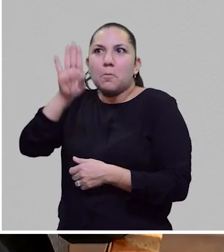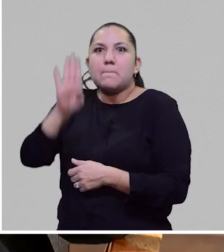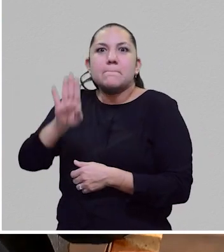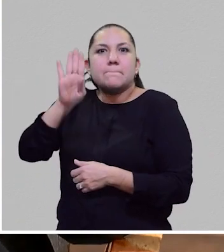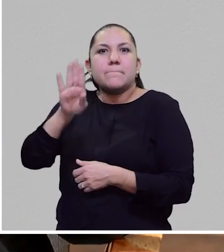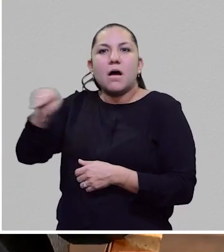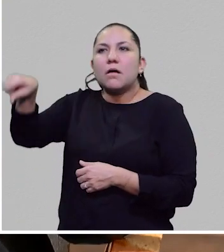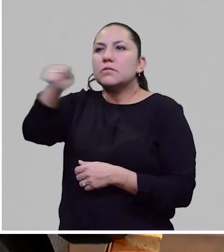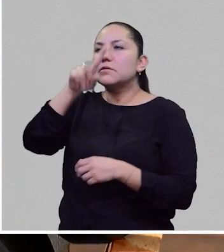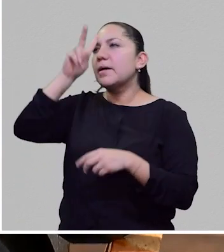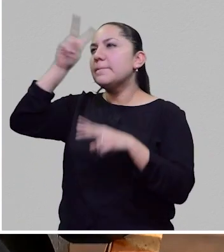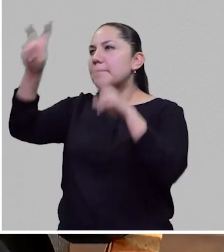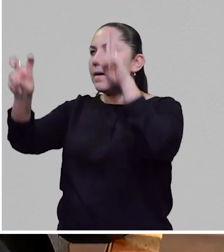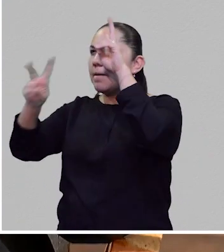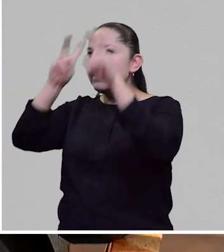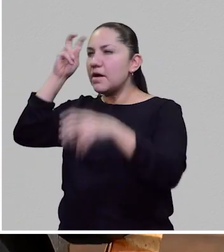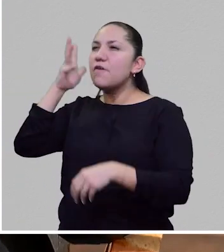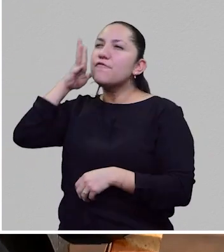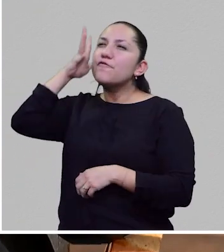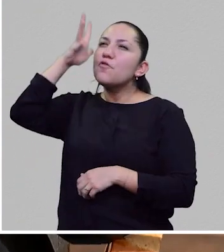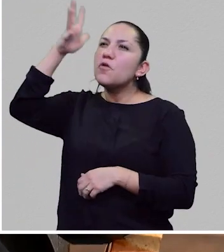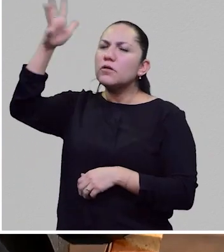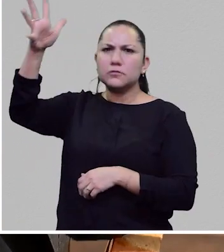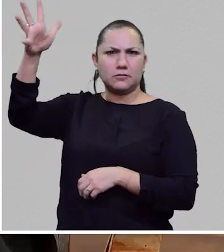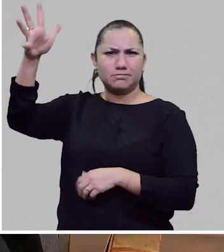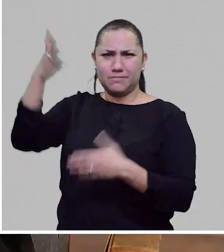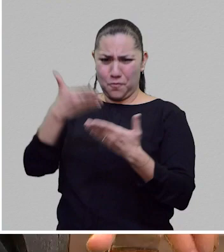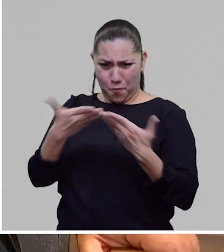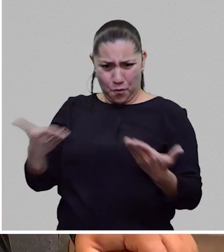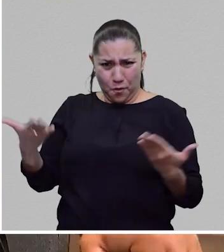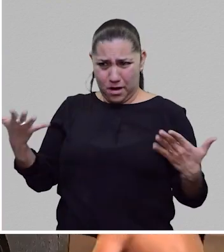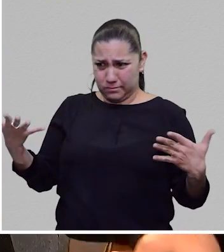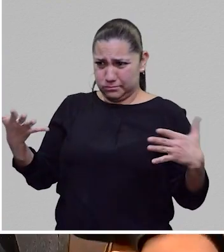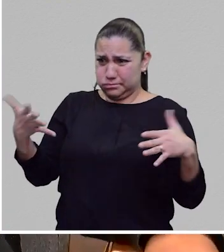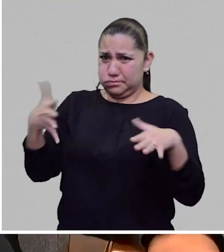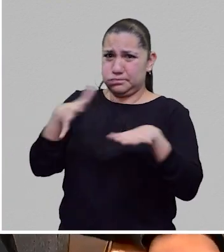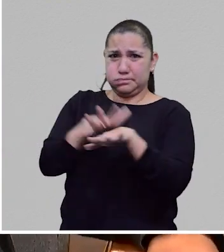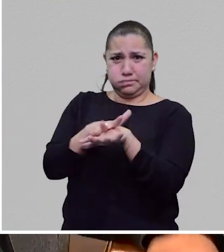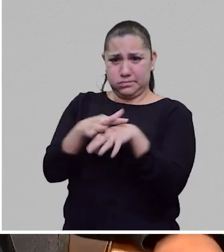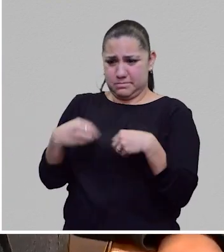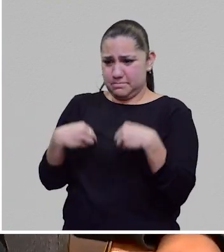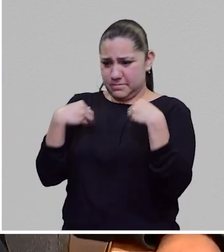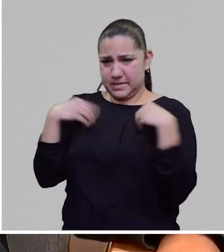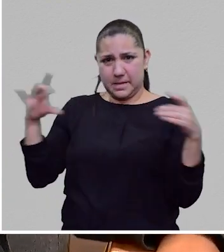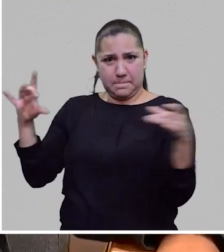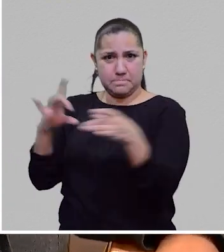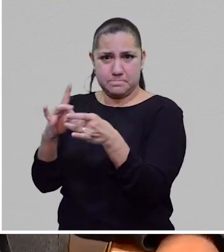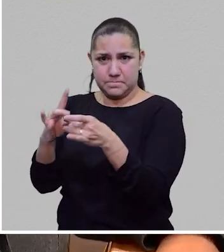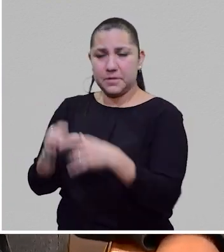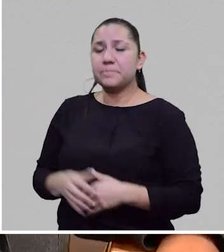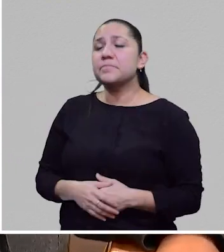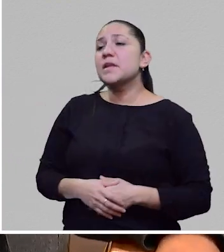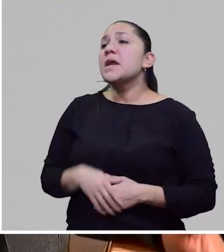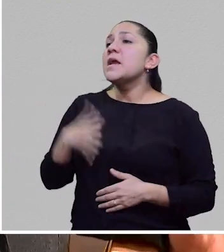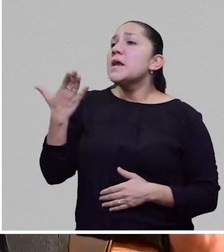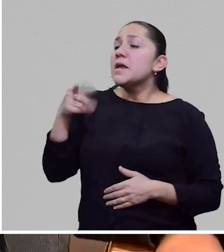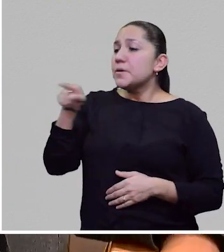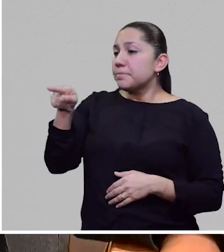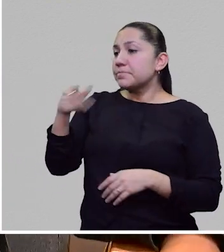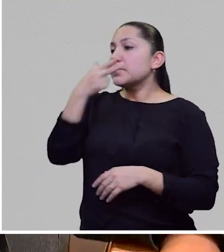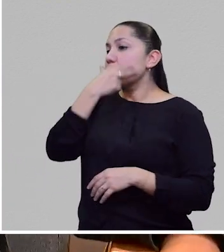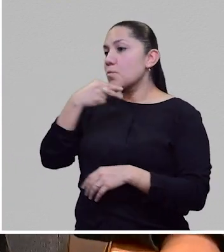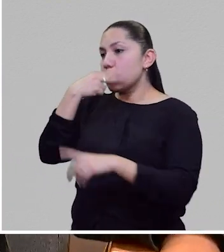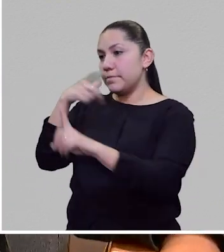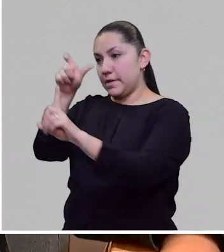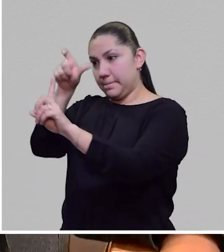nuestra realidad, de manera que habitamos... Philip K. Dick, que sí es mi escritor favorito, digamos, de esa